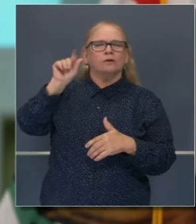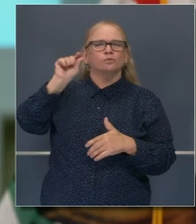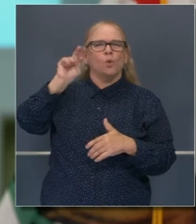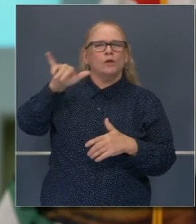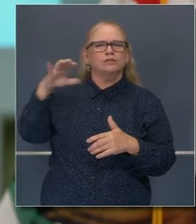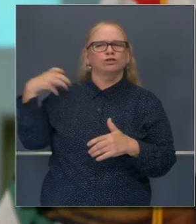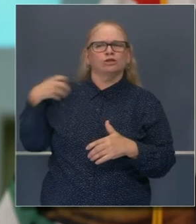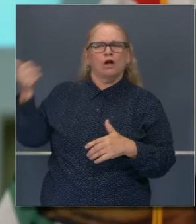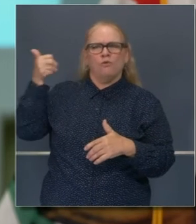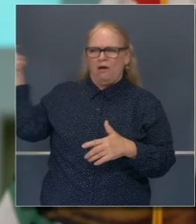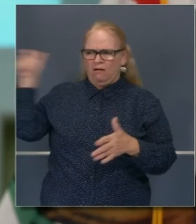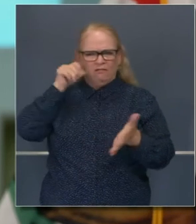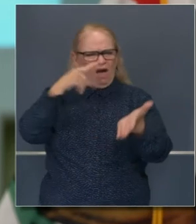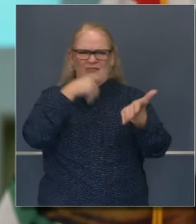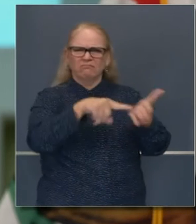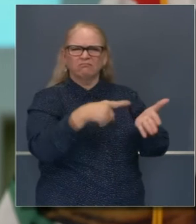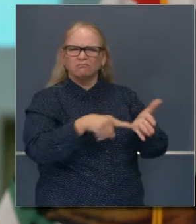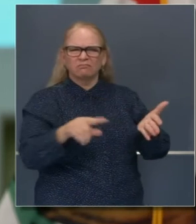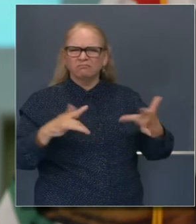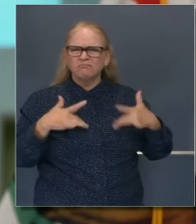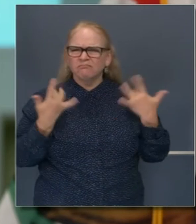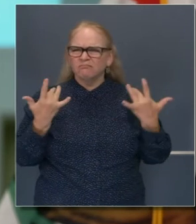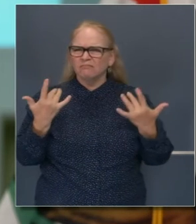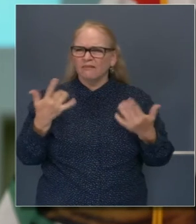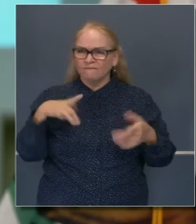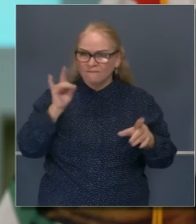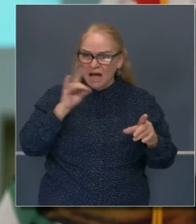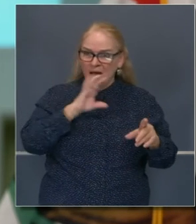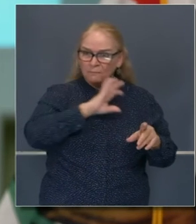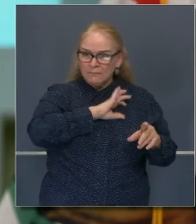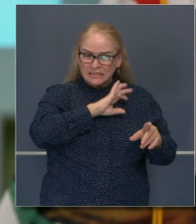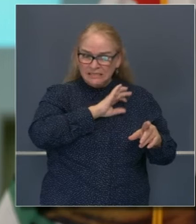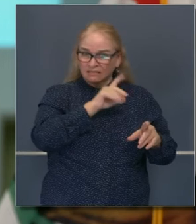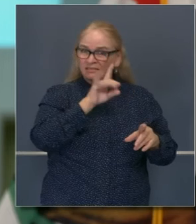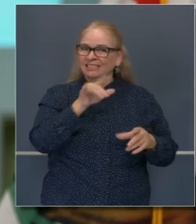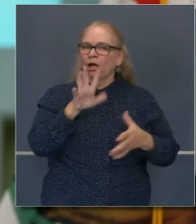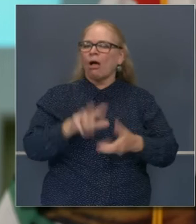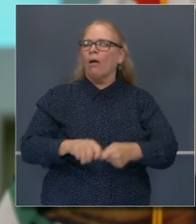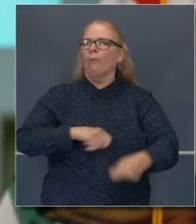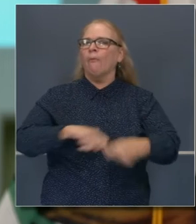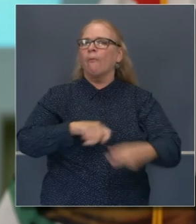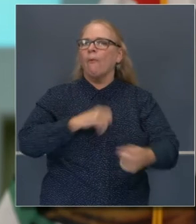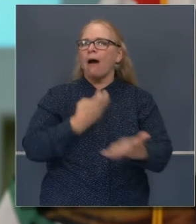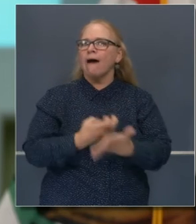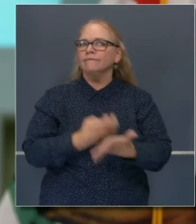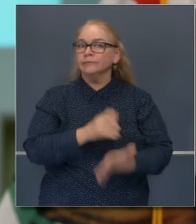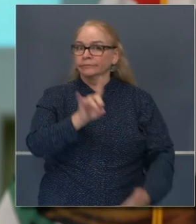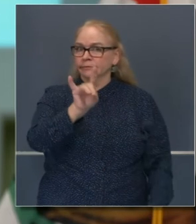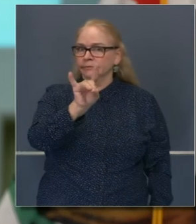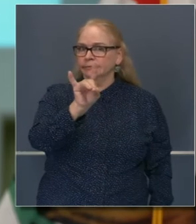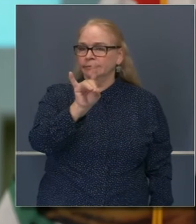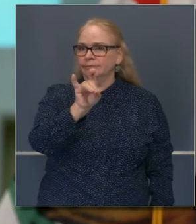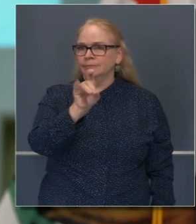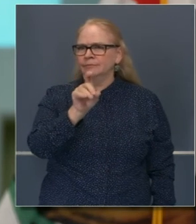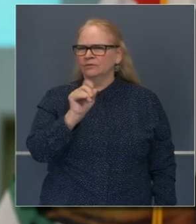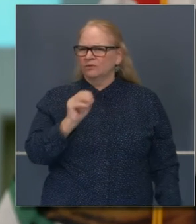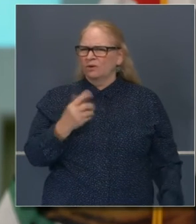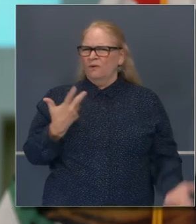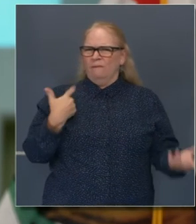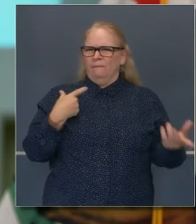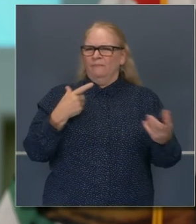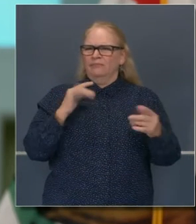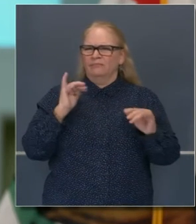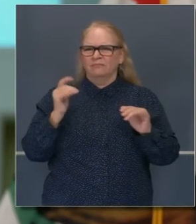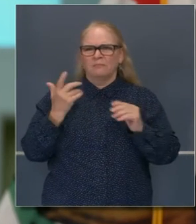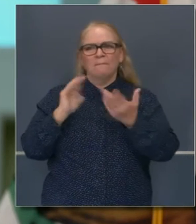no se ha pronunciado. Se dice que se está investigando este caso. El viernes hubo